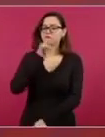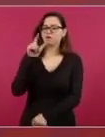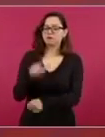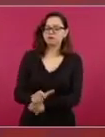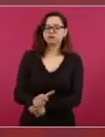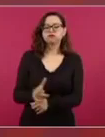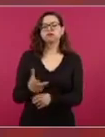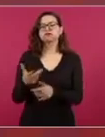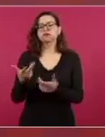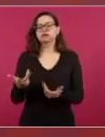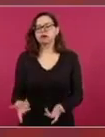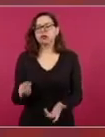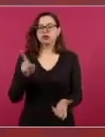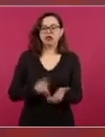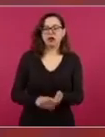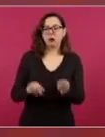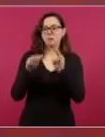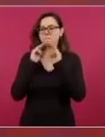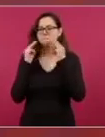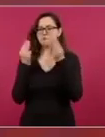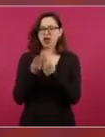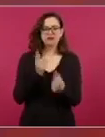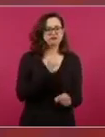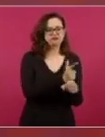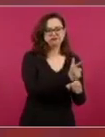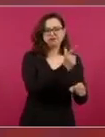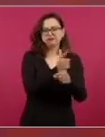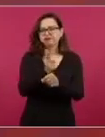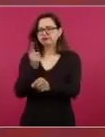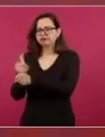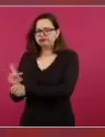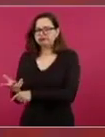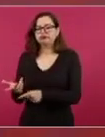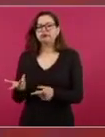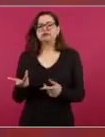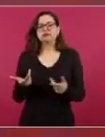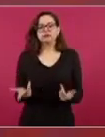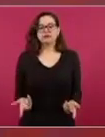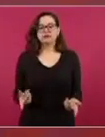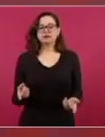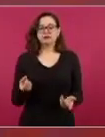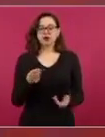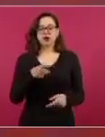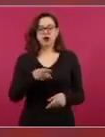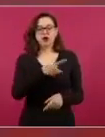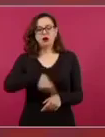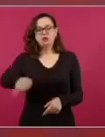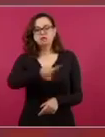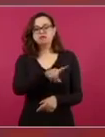Enfrentando a las mafias que venden las medicinas,